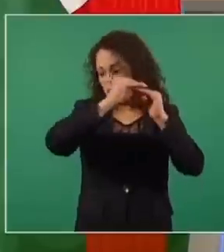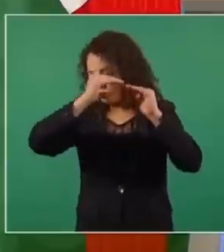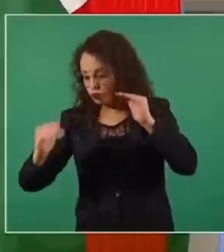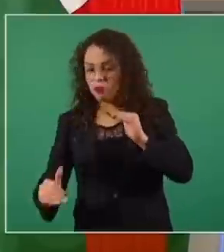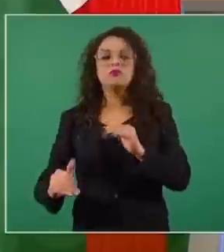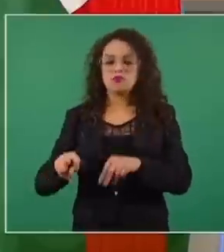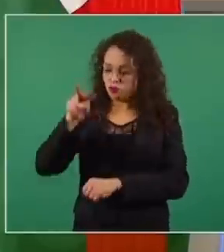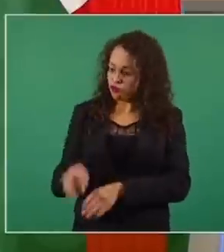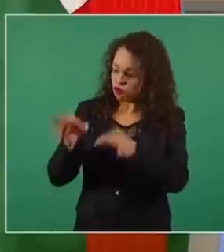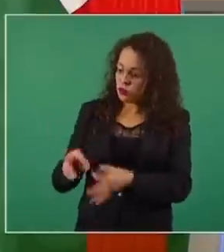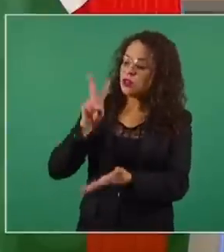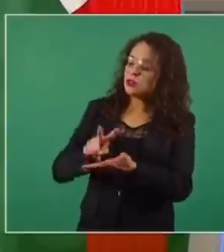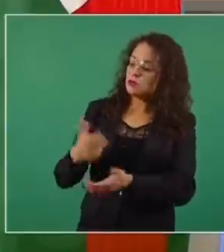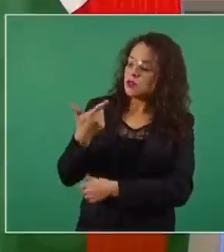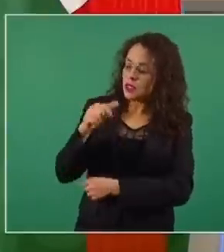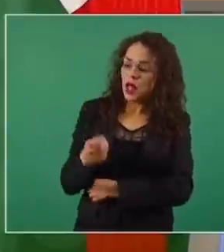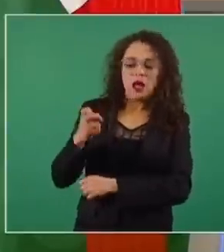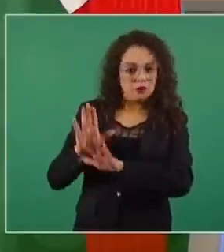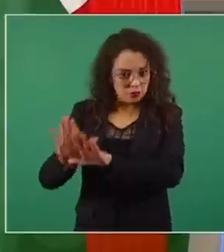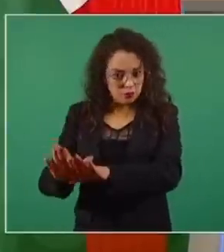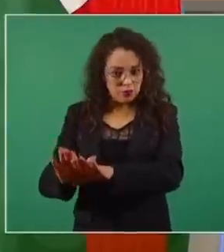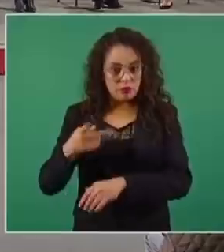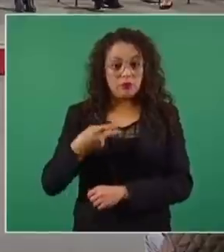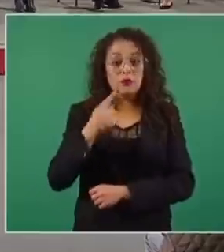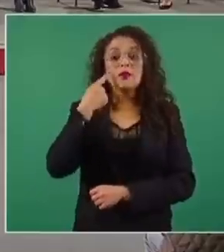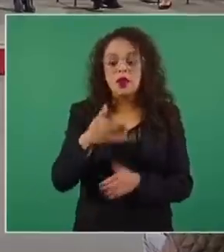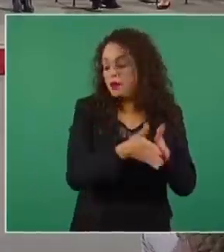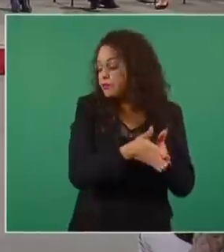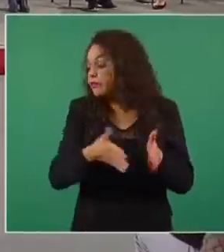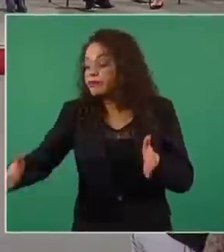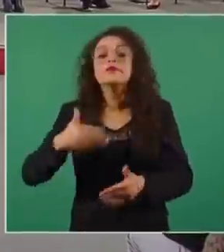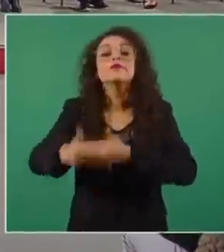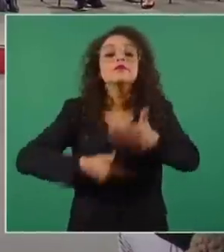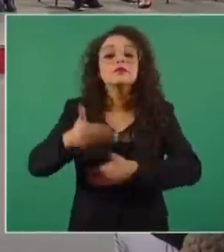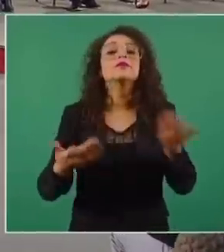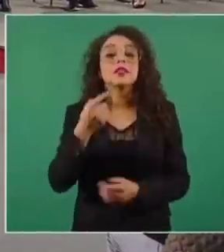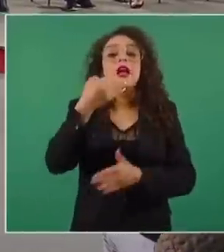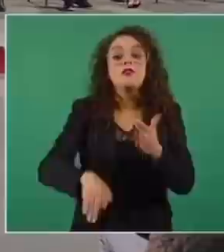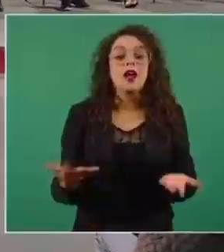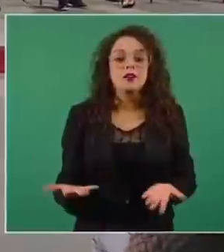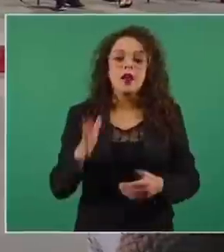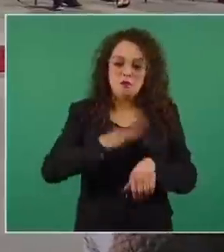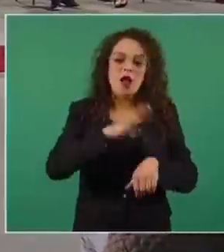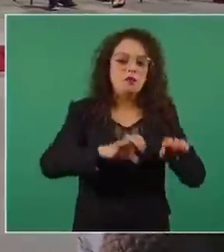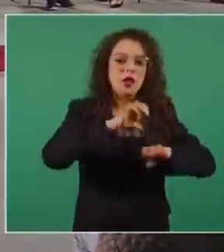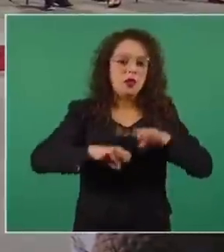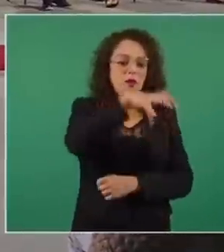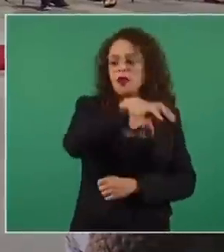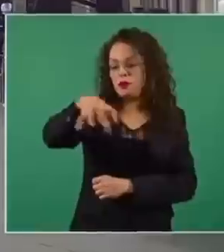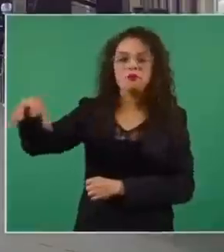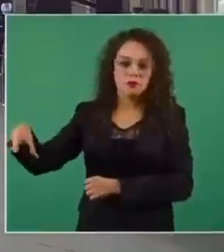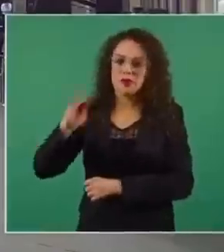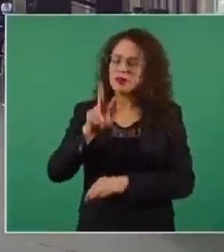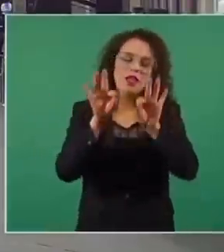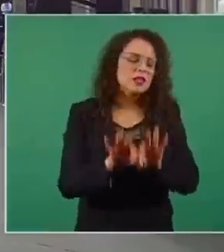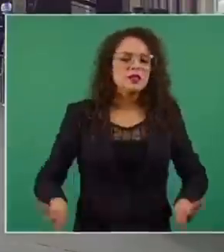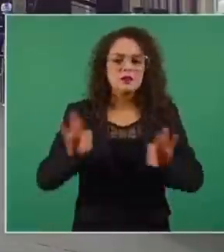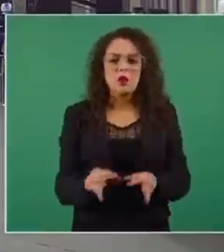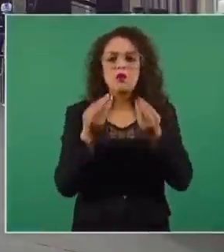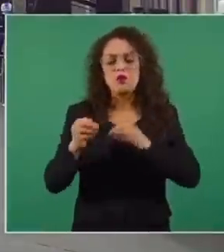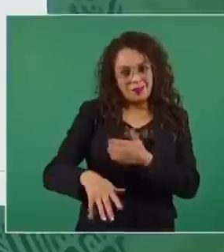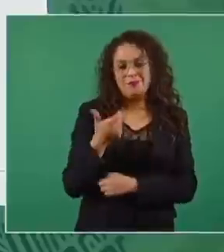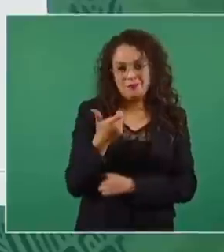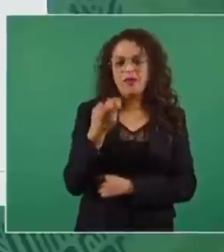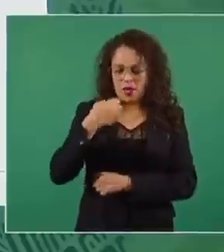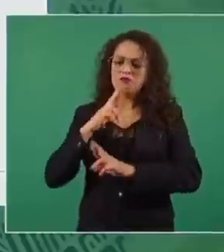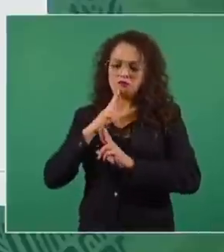precio. Sin embargo, hacia adelante hace falta la competencia. Es importantísima la competencia, es como la